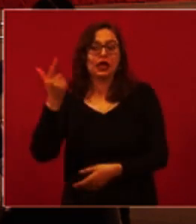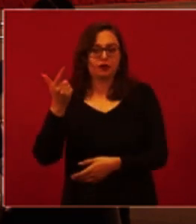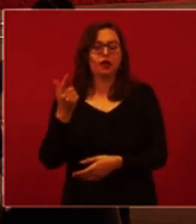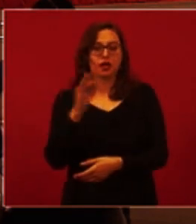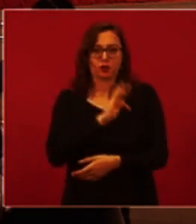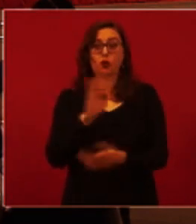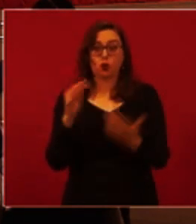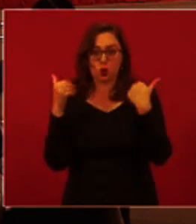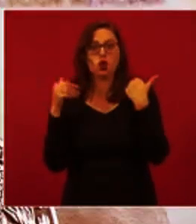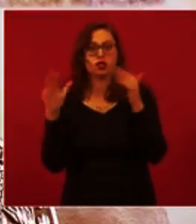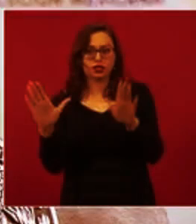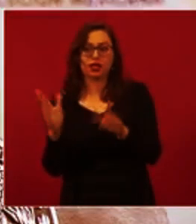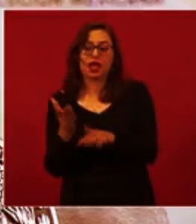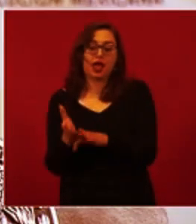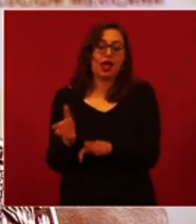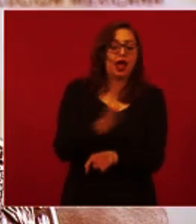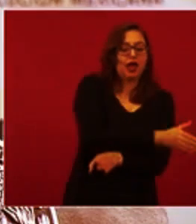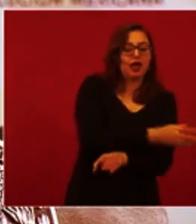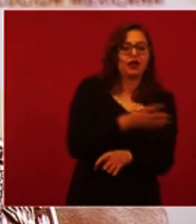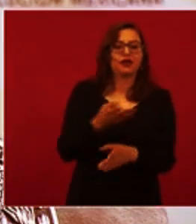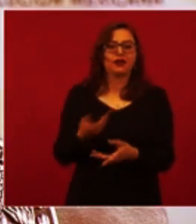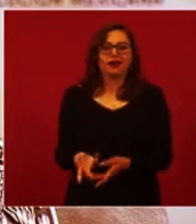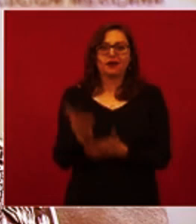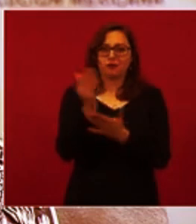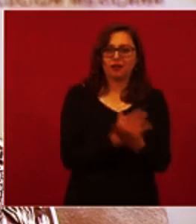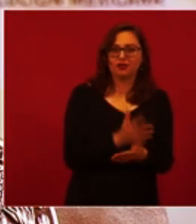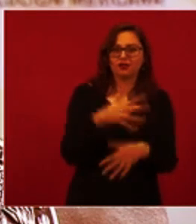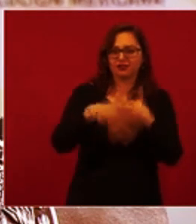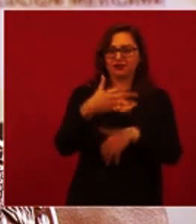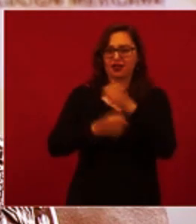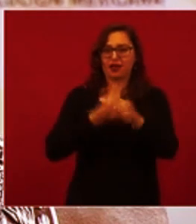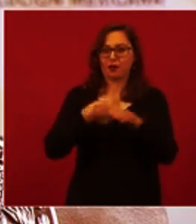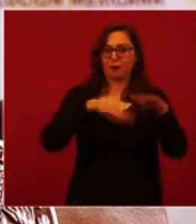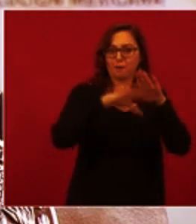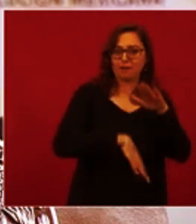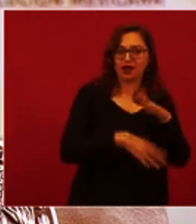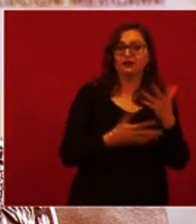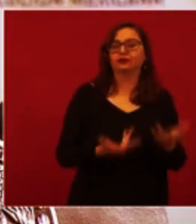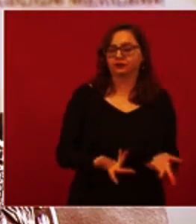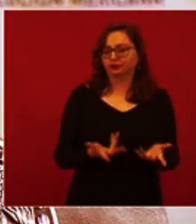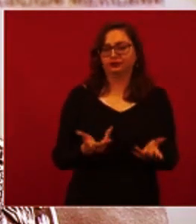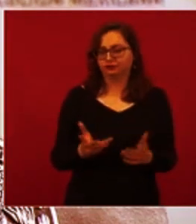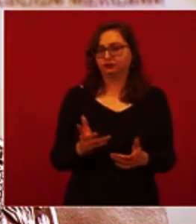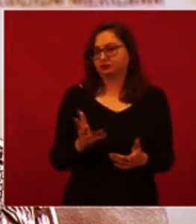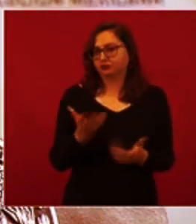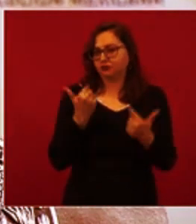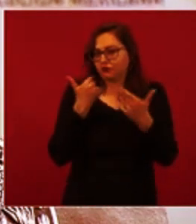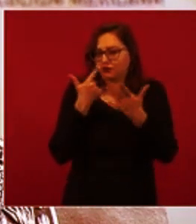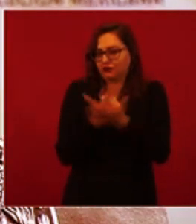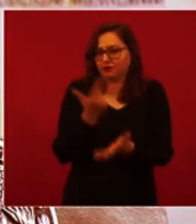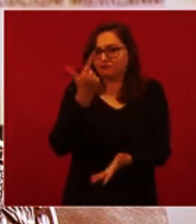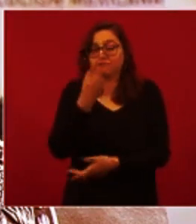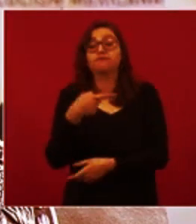comparado con los menores de 15 años. Pero si se tiene comorbilidades, diabetes tipo 1, asma, diversas causas de